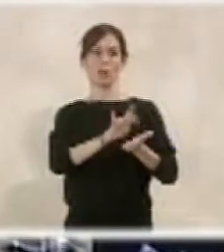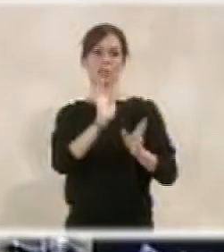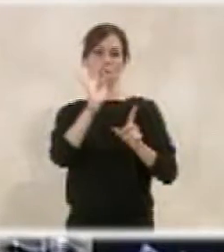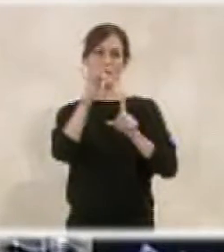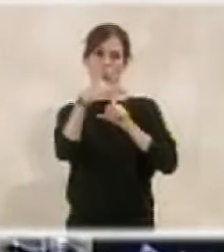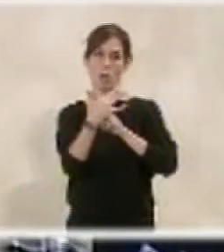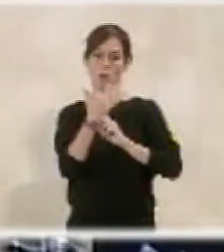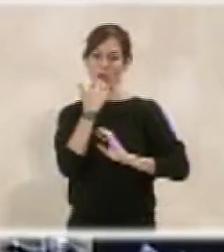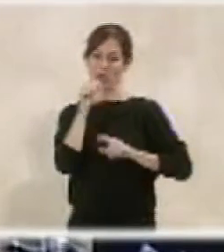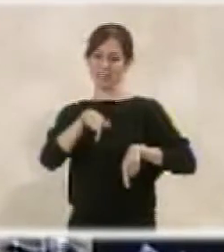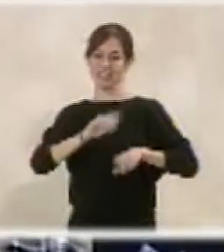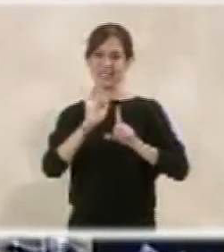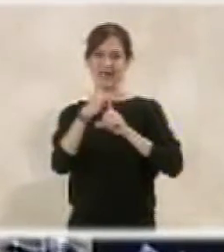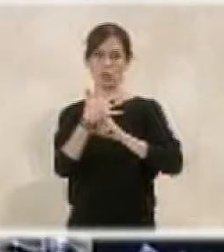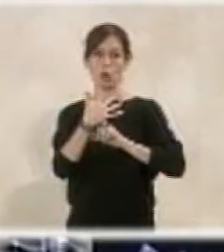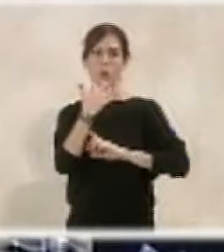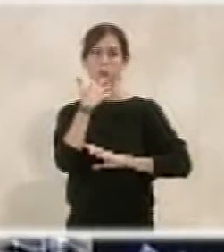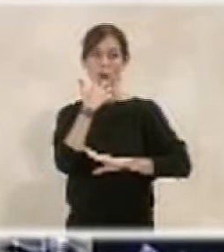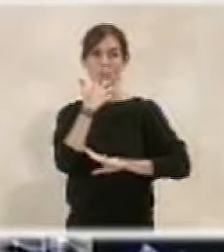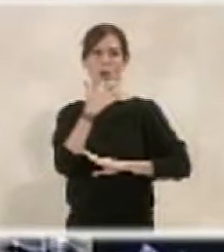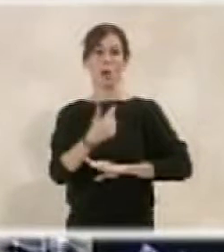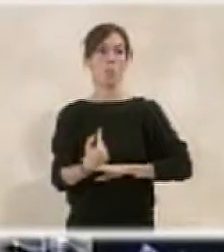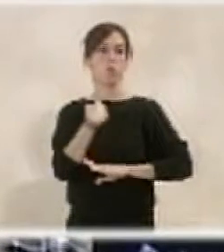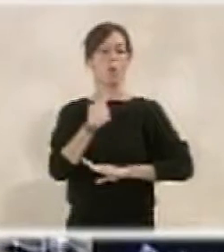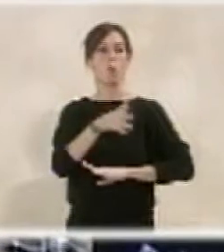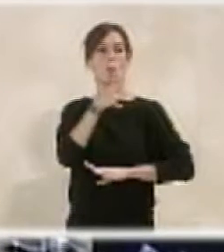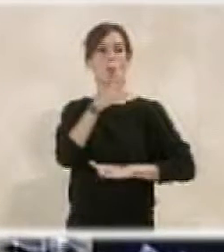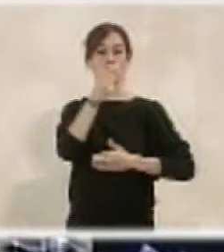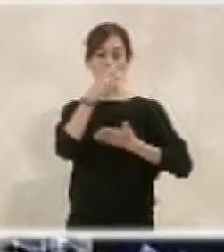circunstancias, en este caso, de pérdida de los motivos que